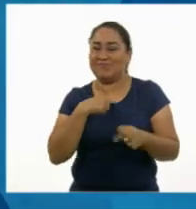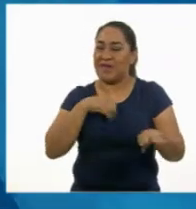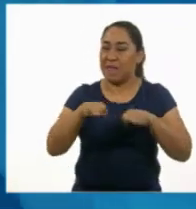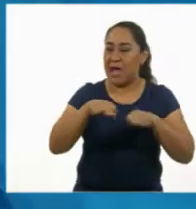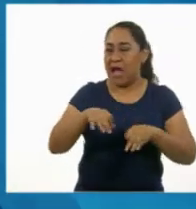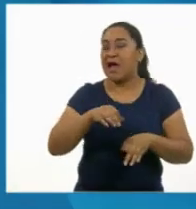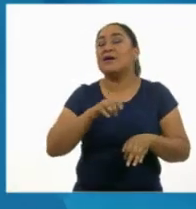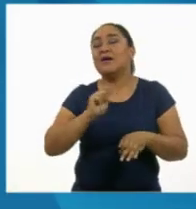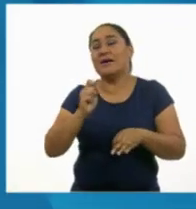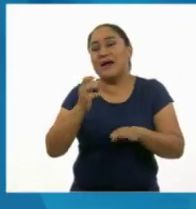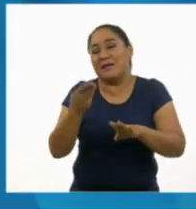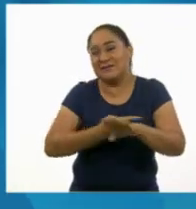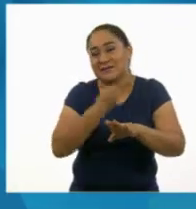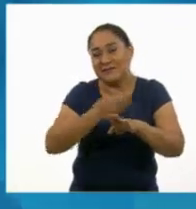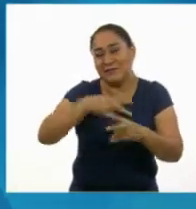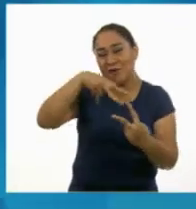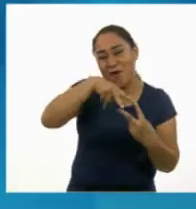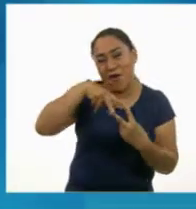¡El deber me llama!